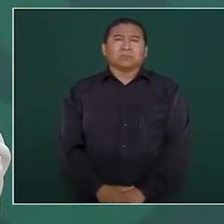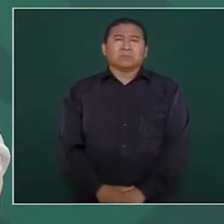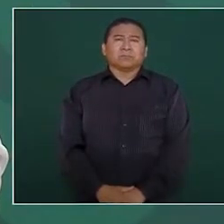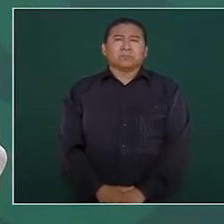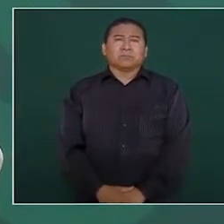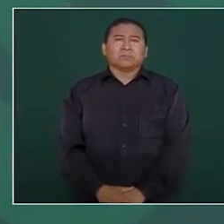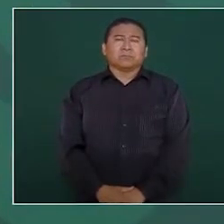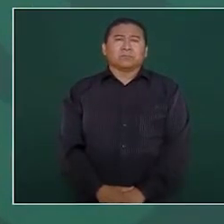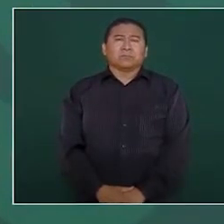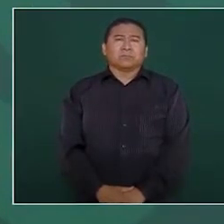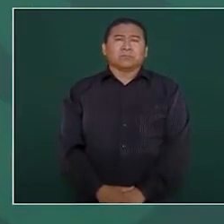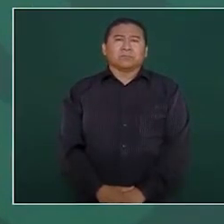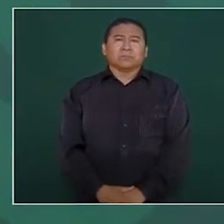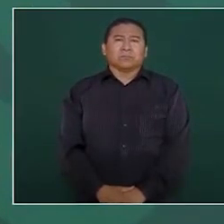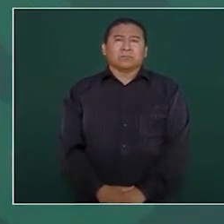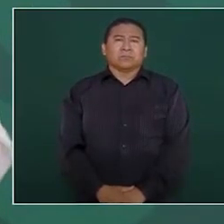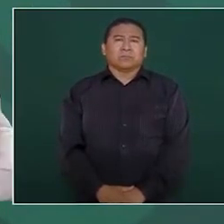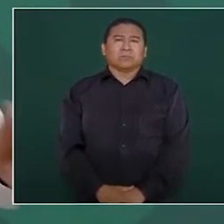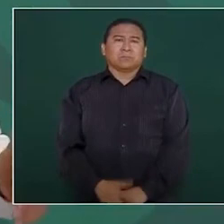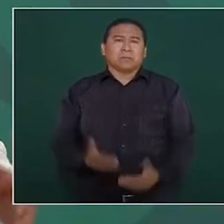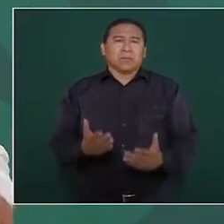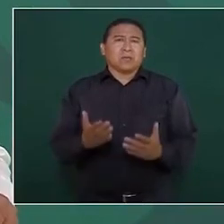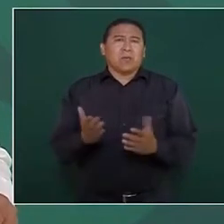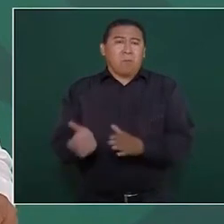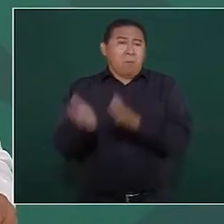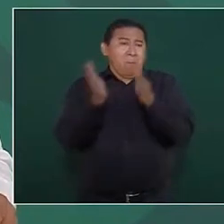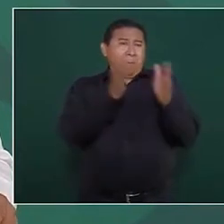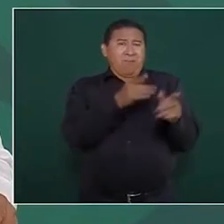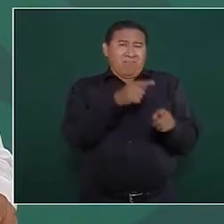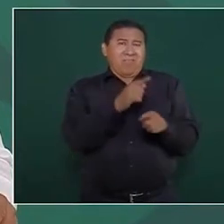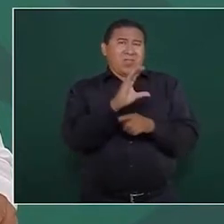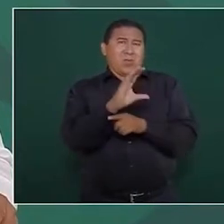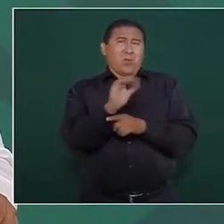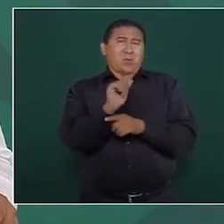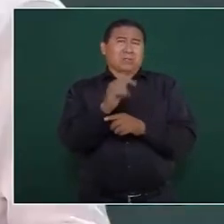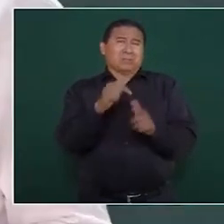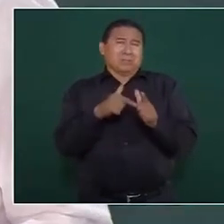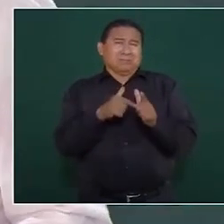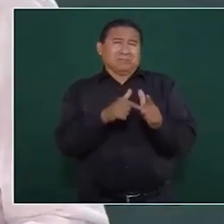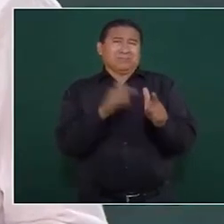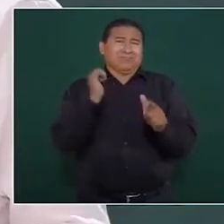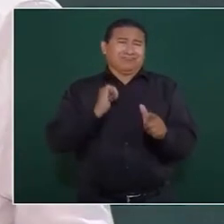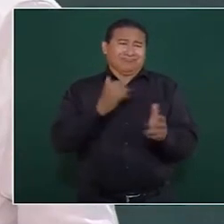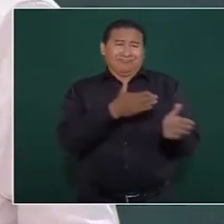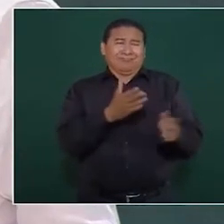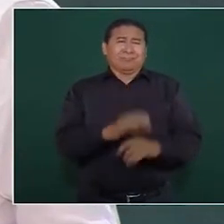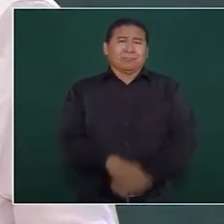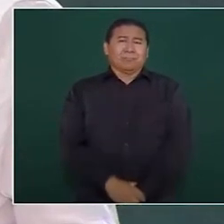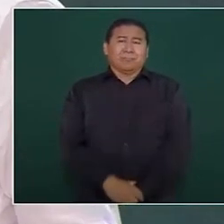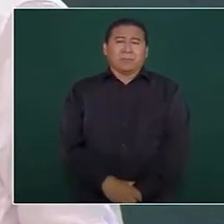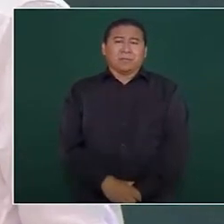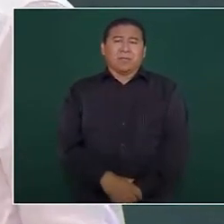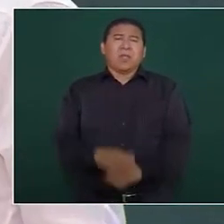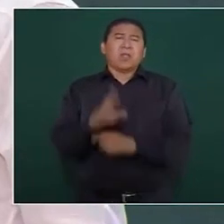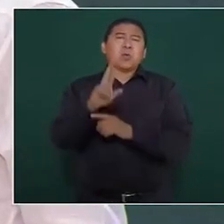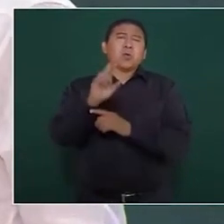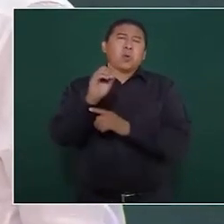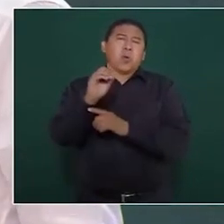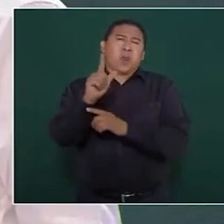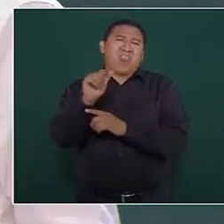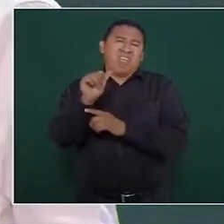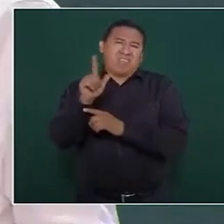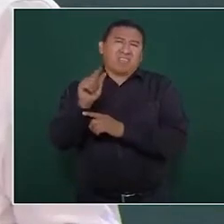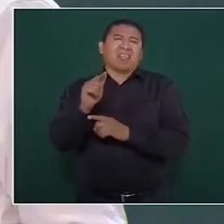es en el bloque conservador bueno si hay está lo de Demola